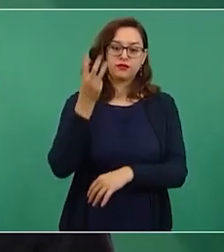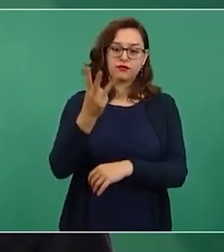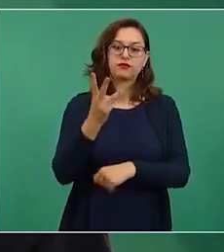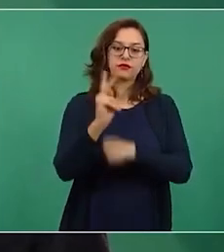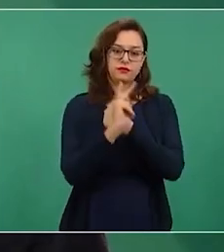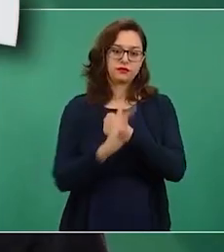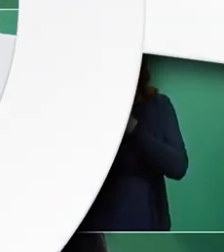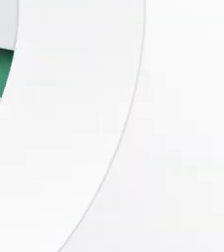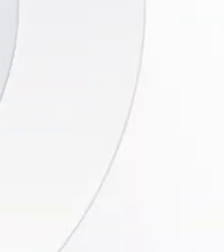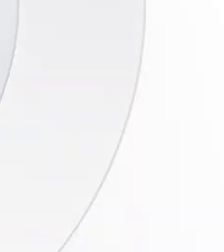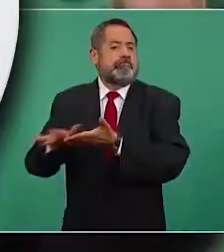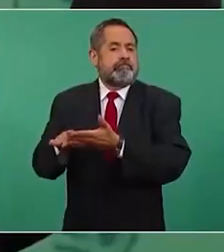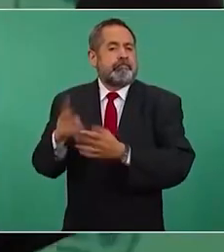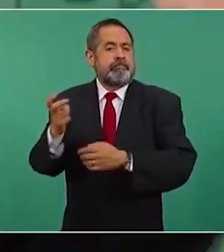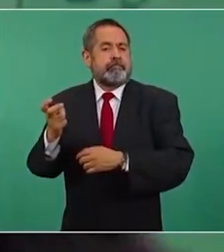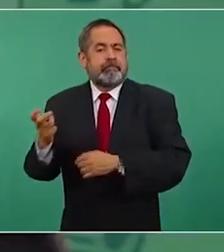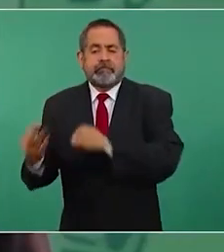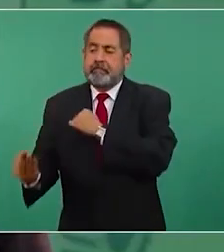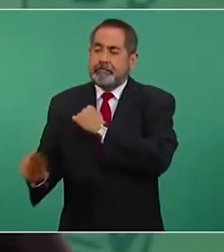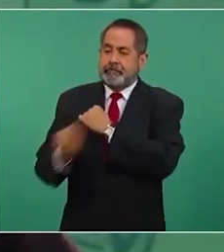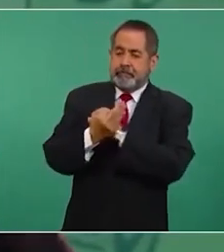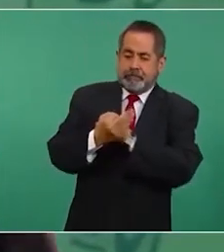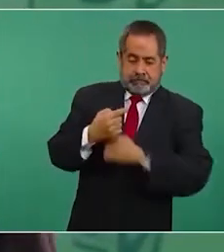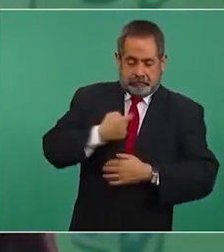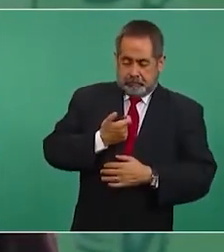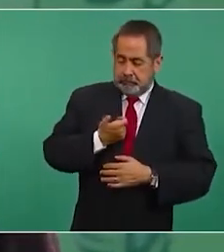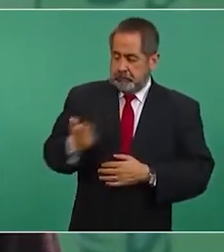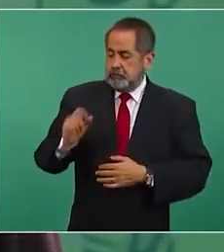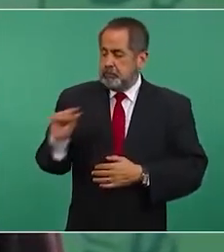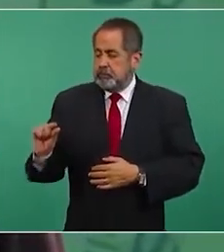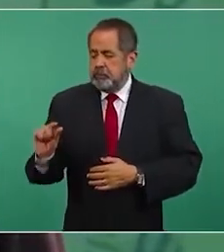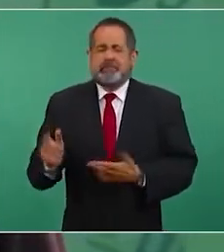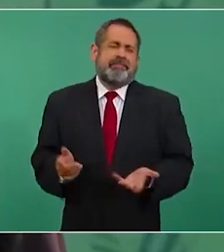países. Era yo del grupo